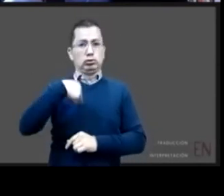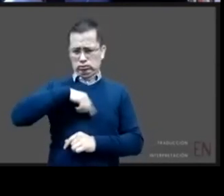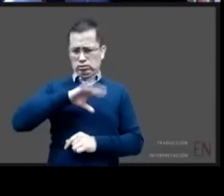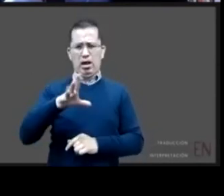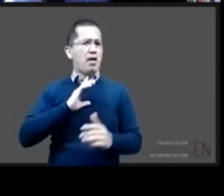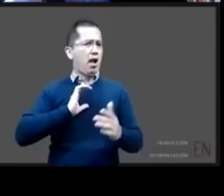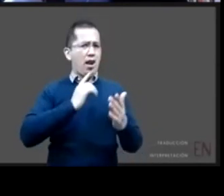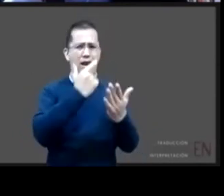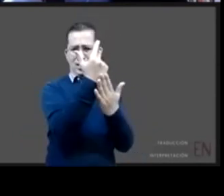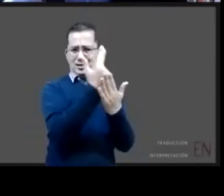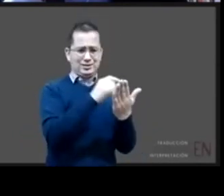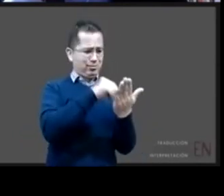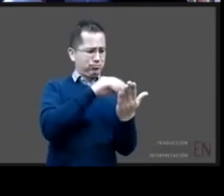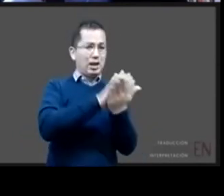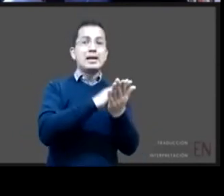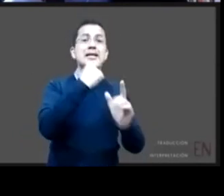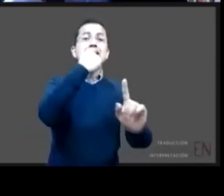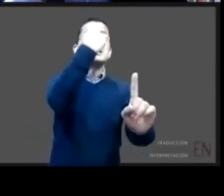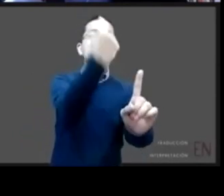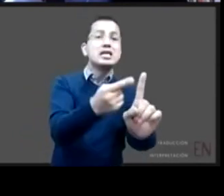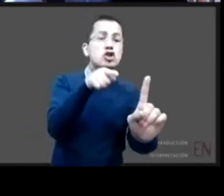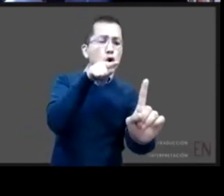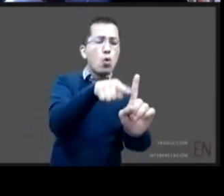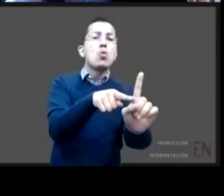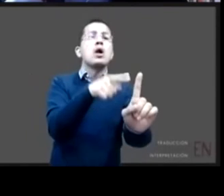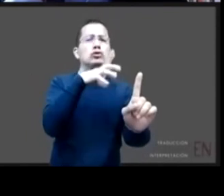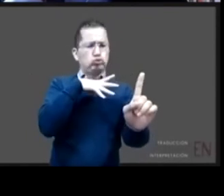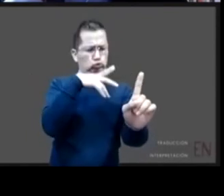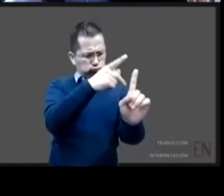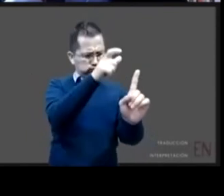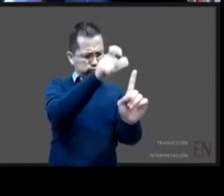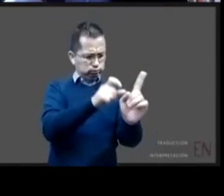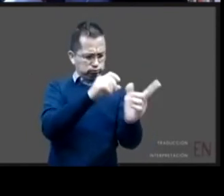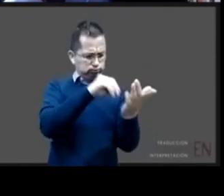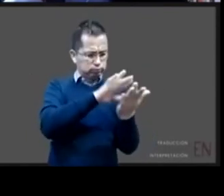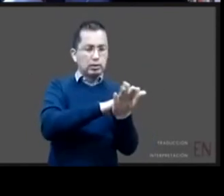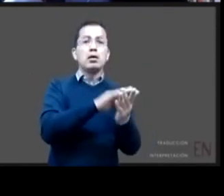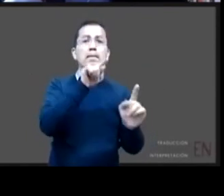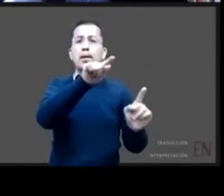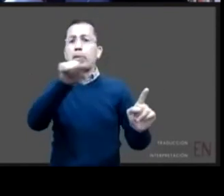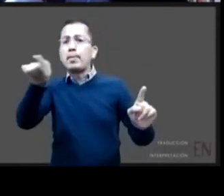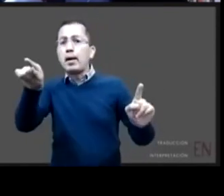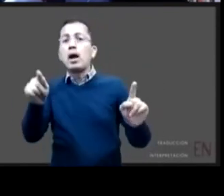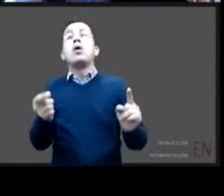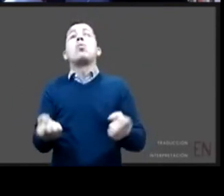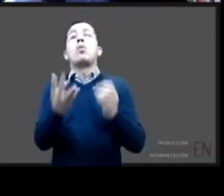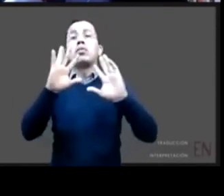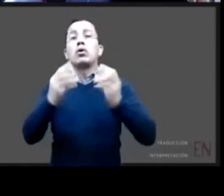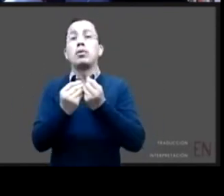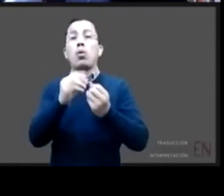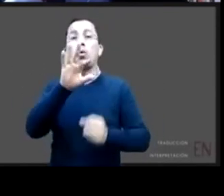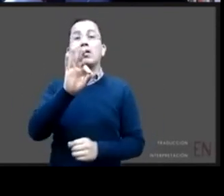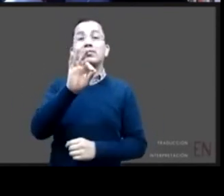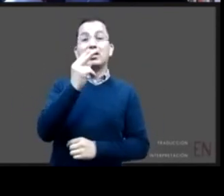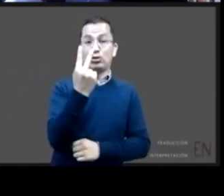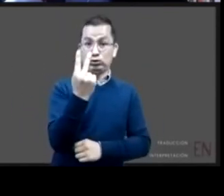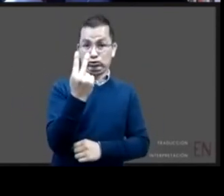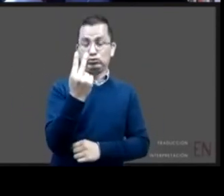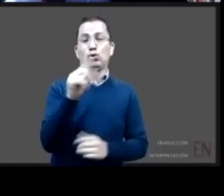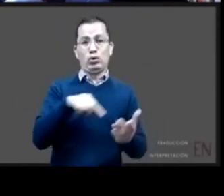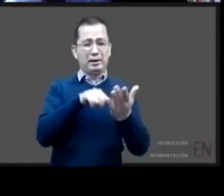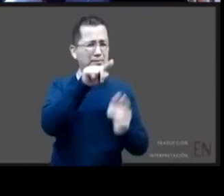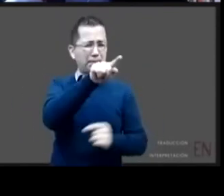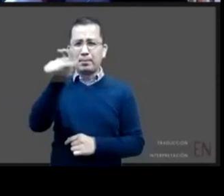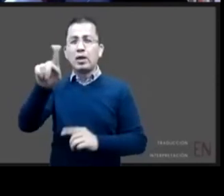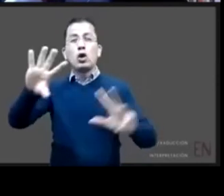tenemos identificado pero son 42 centros de asistencia social en sonora y tenemos un universo de 854 niños que